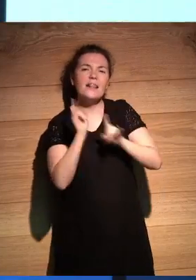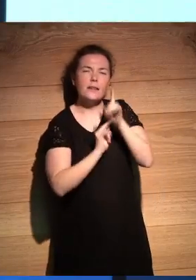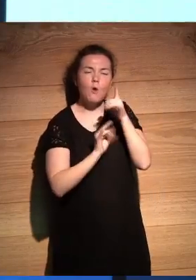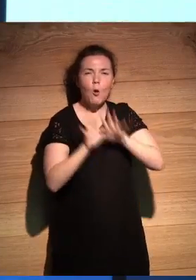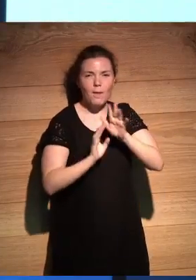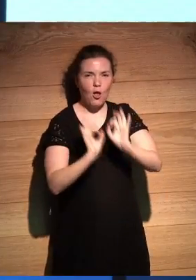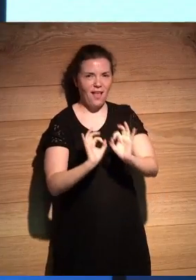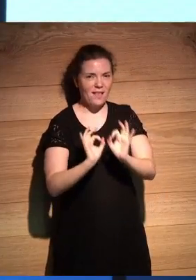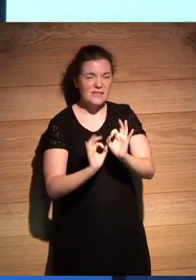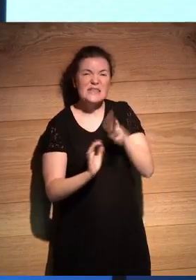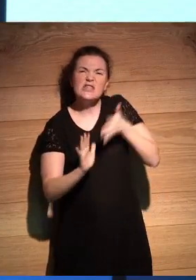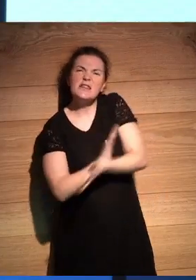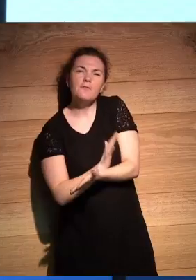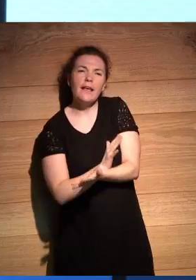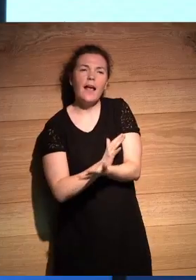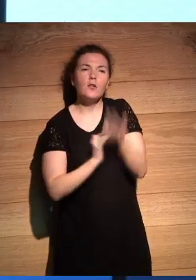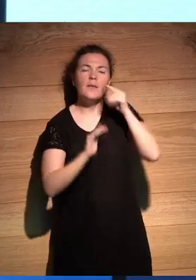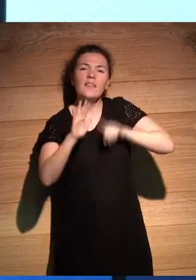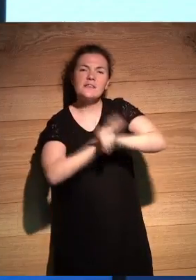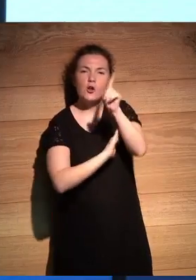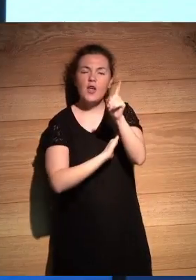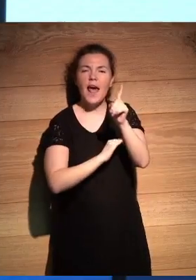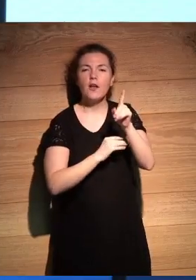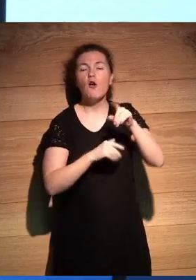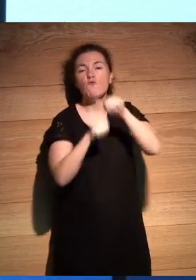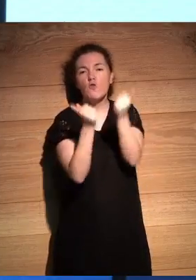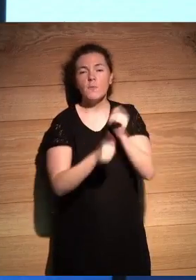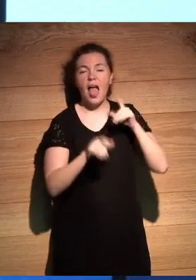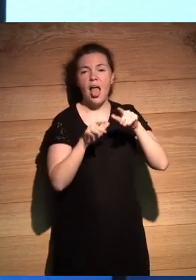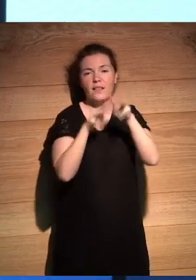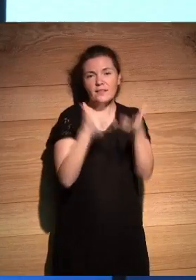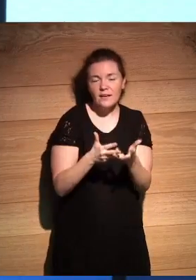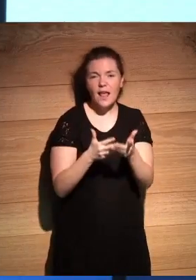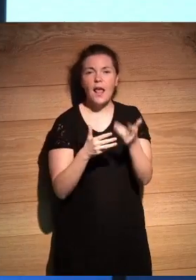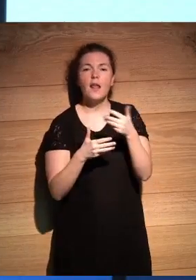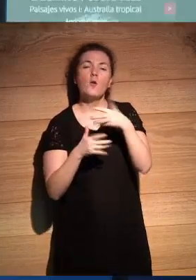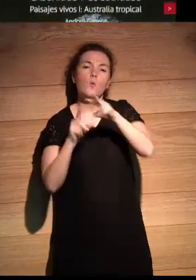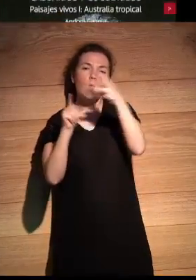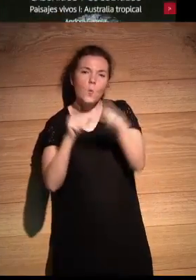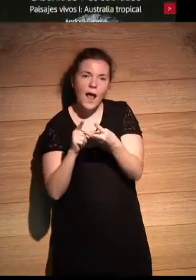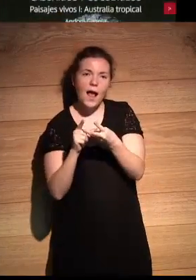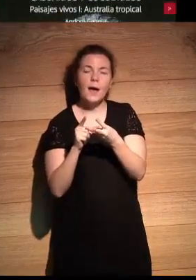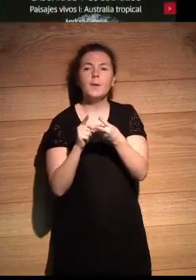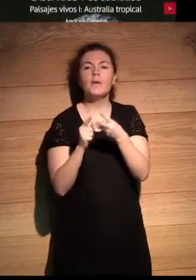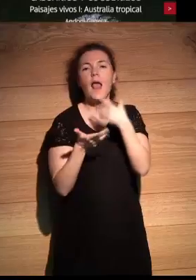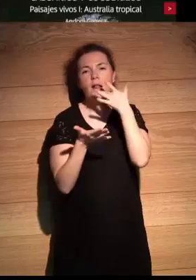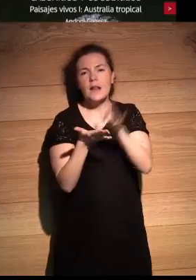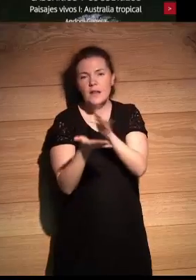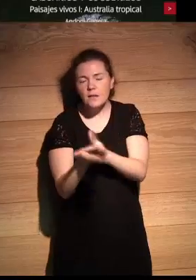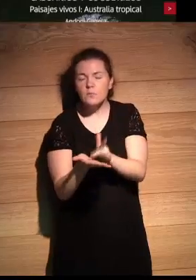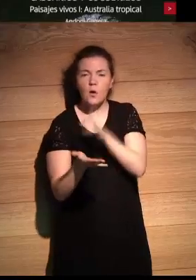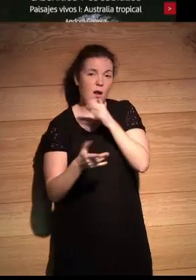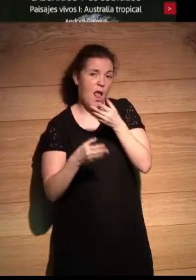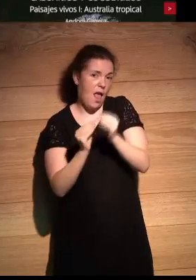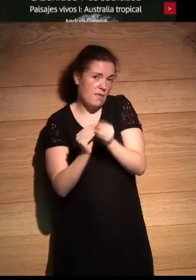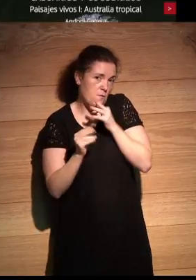para nosotros? Pues desarrollarlo, como veis, en un formato digital, web, e-reader, todo este tipo de cosas que hacemos hoy.